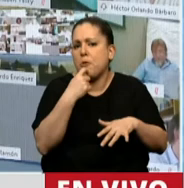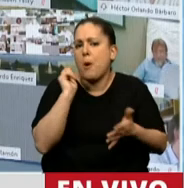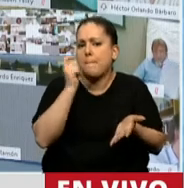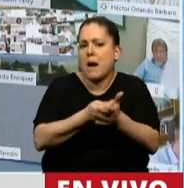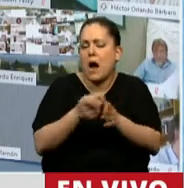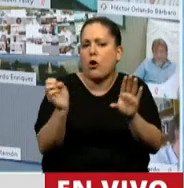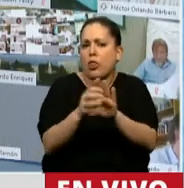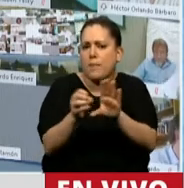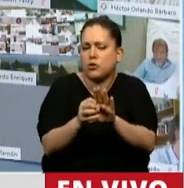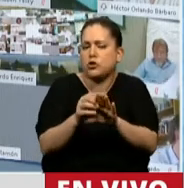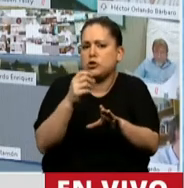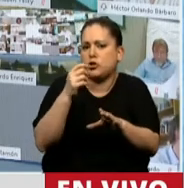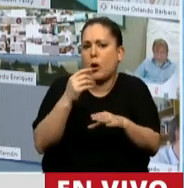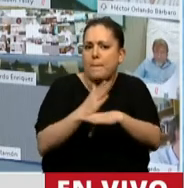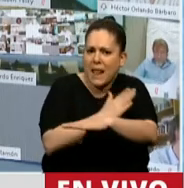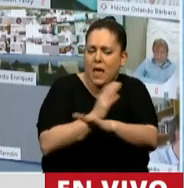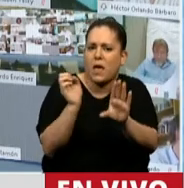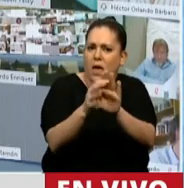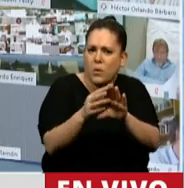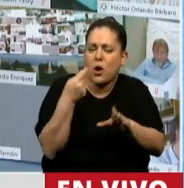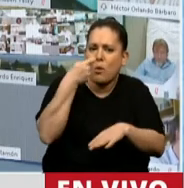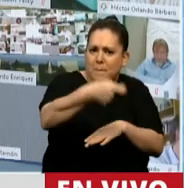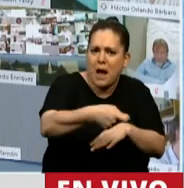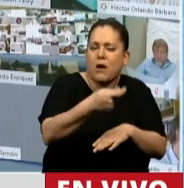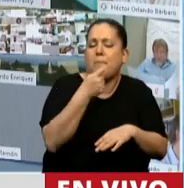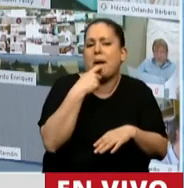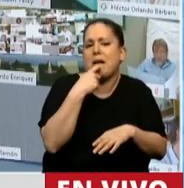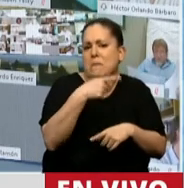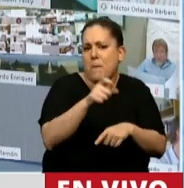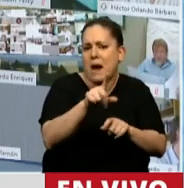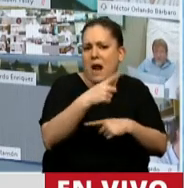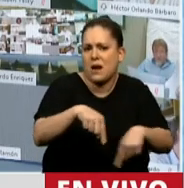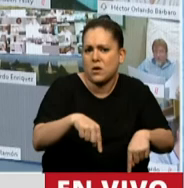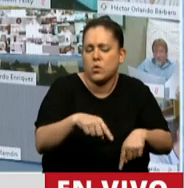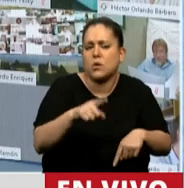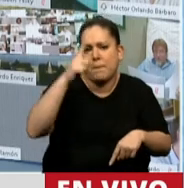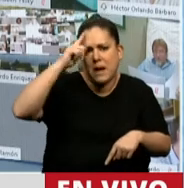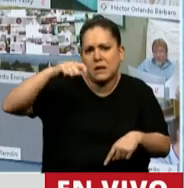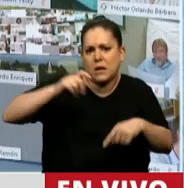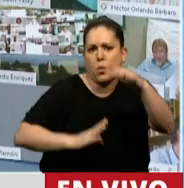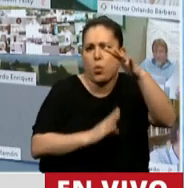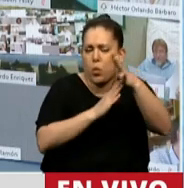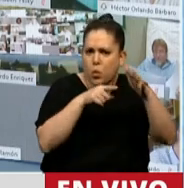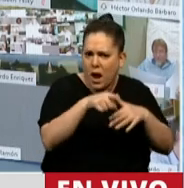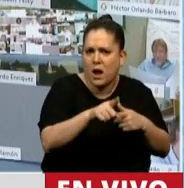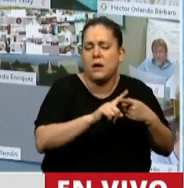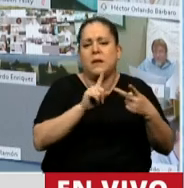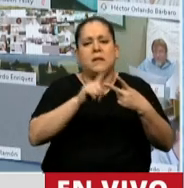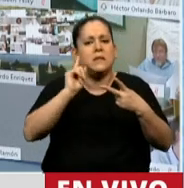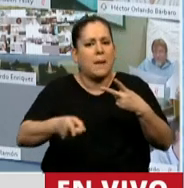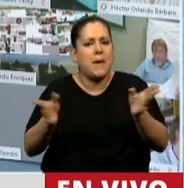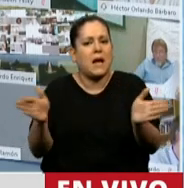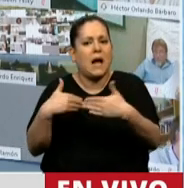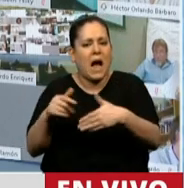depósitos previo como condición de admisibilidad en un recurso ante tribunales superiores, el pago de caja